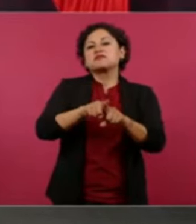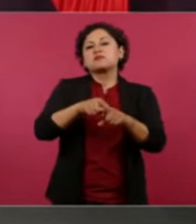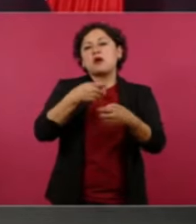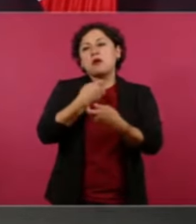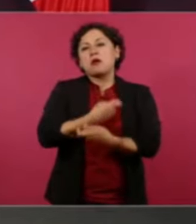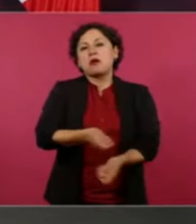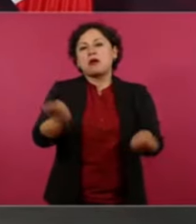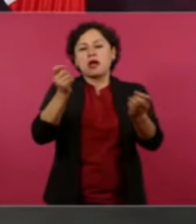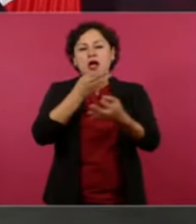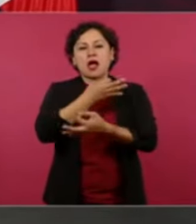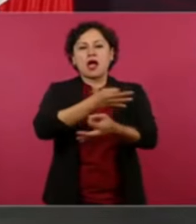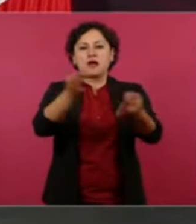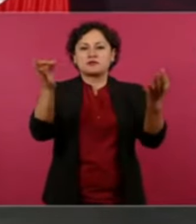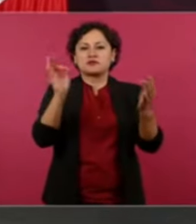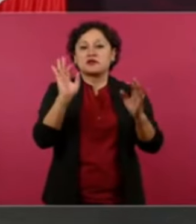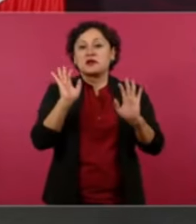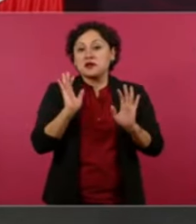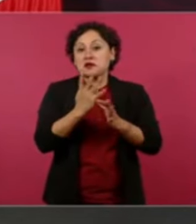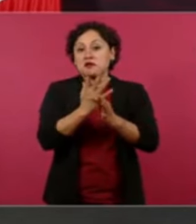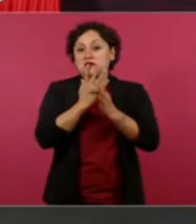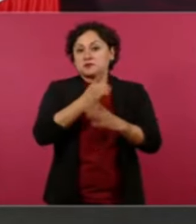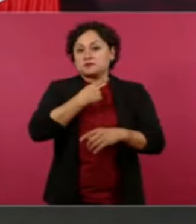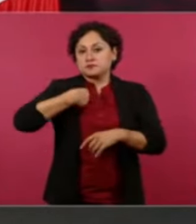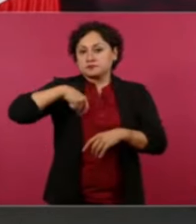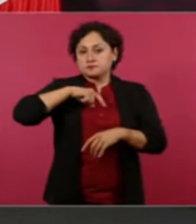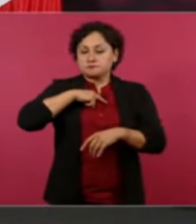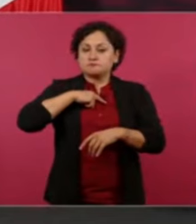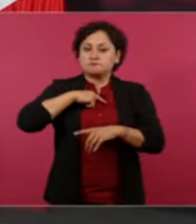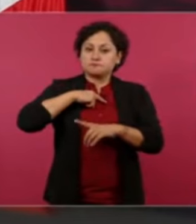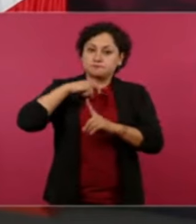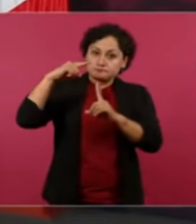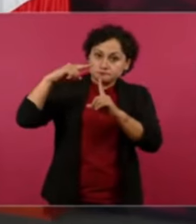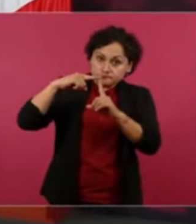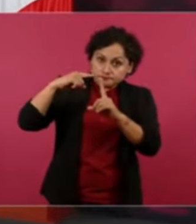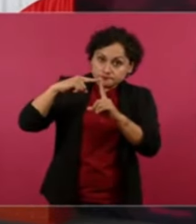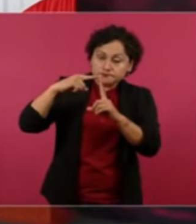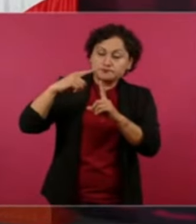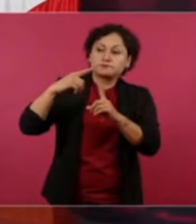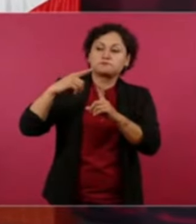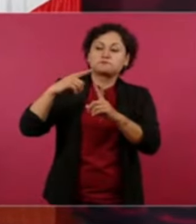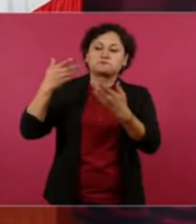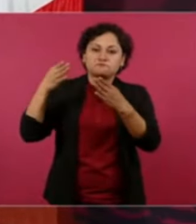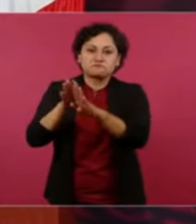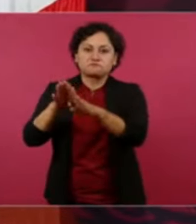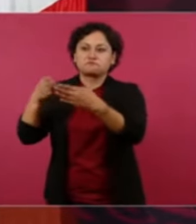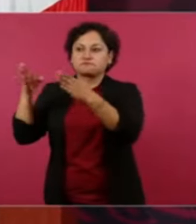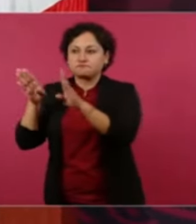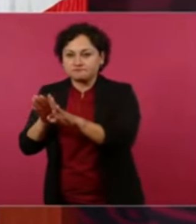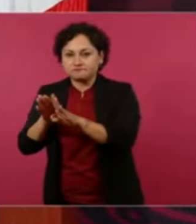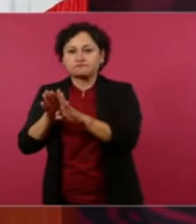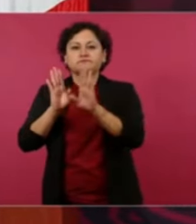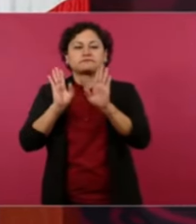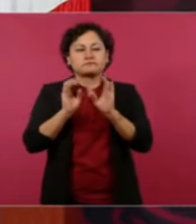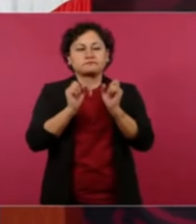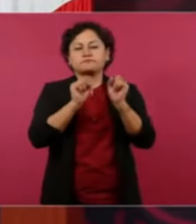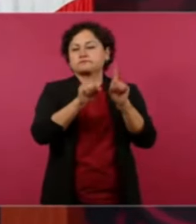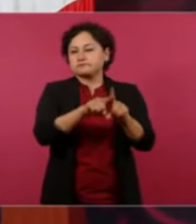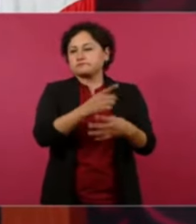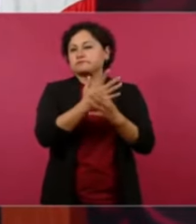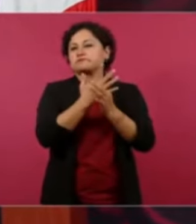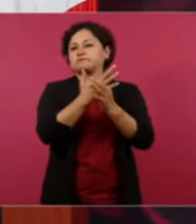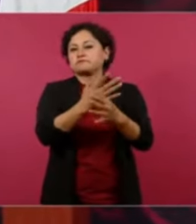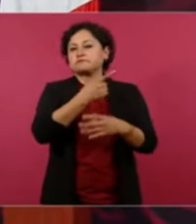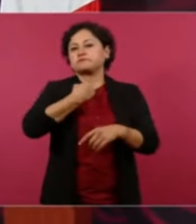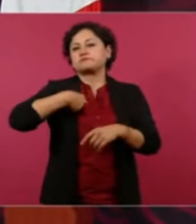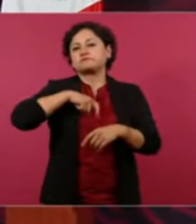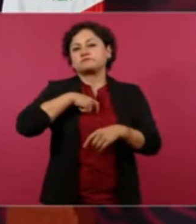y que íbamos a expropiar los bienes y